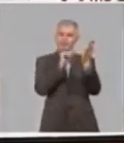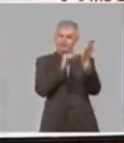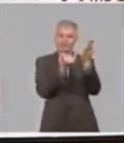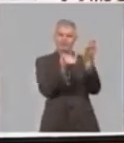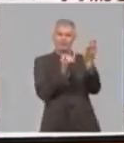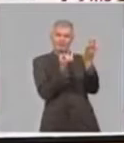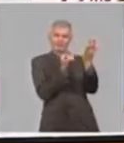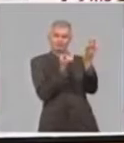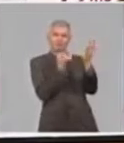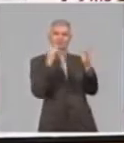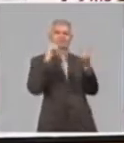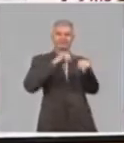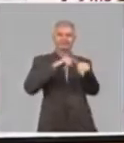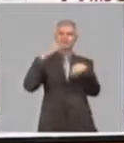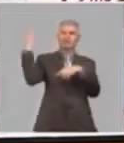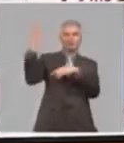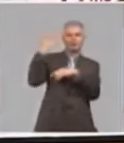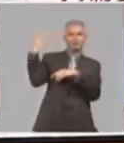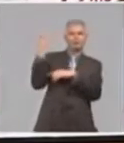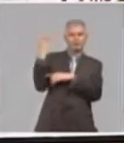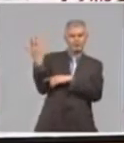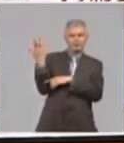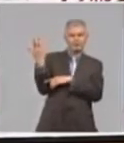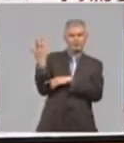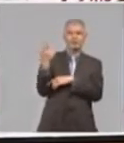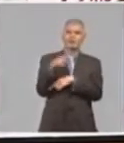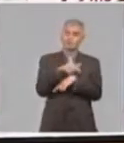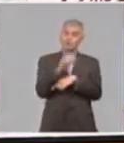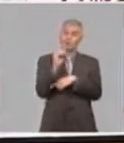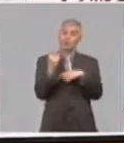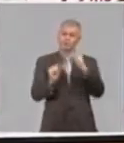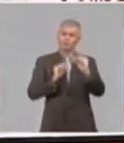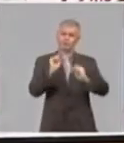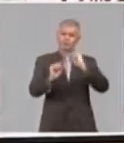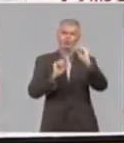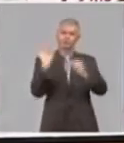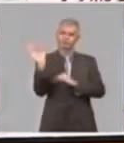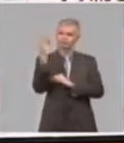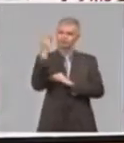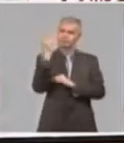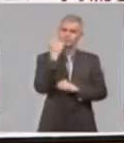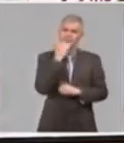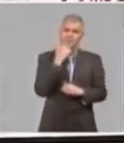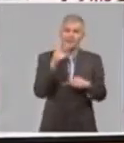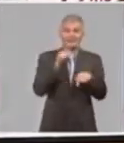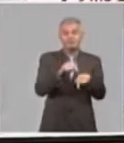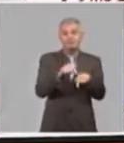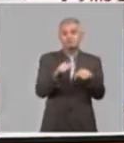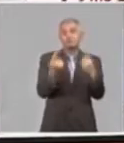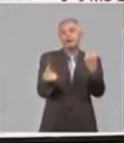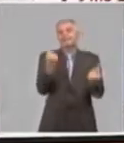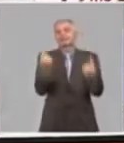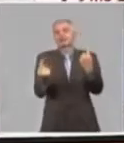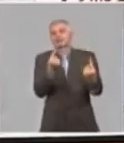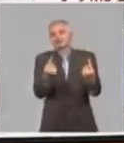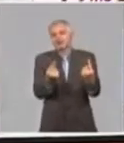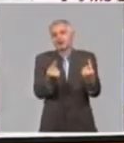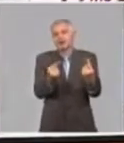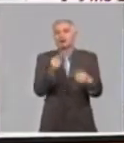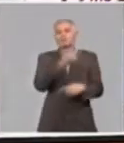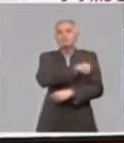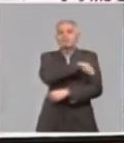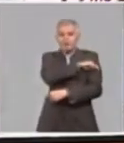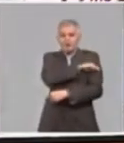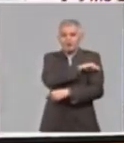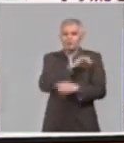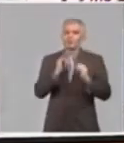tiempo, cuestión que hay que seguir perfeccionando, por supuesto, pero son elementos y alternativas para mantener actualizada a nuestro pueblo y sobre